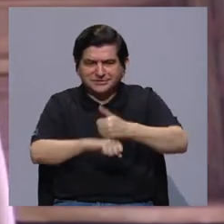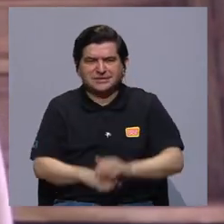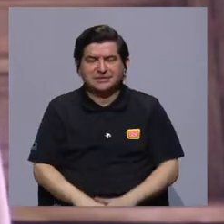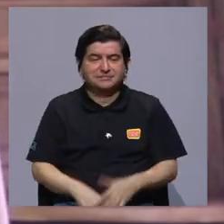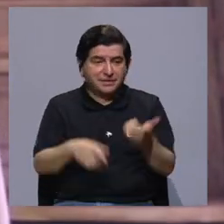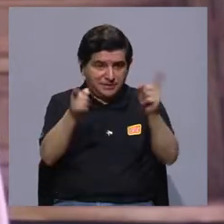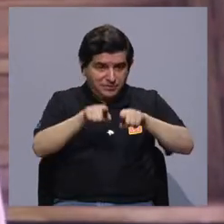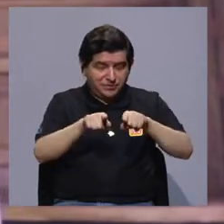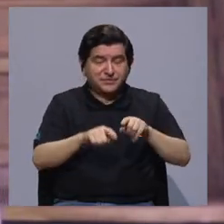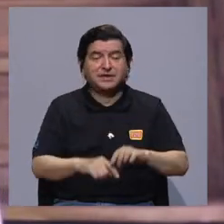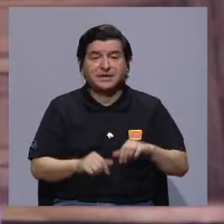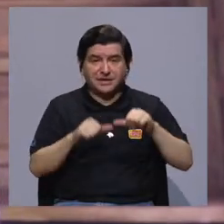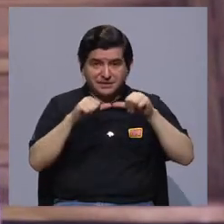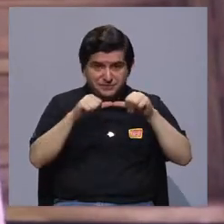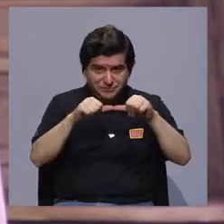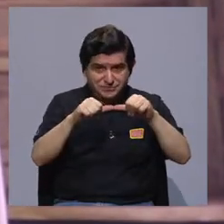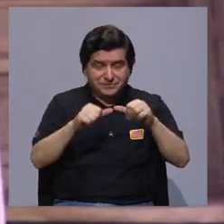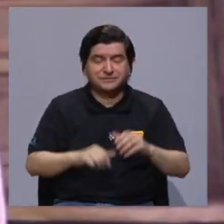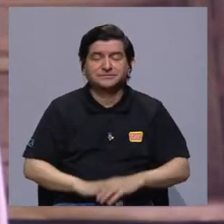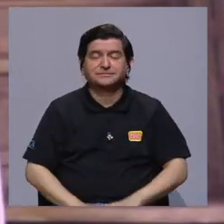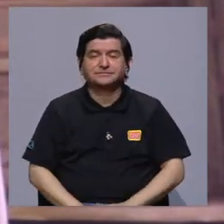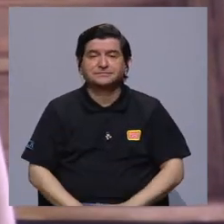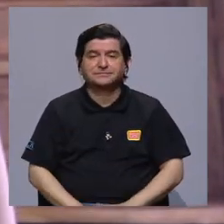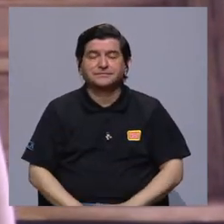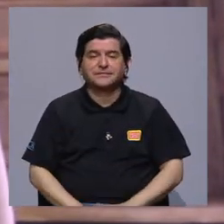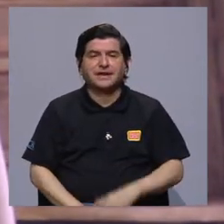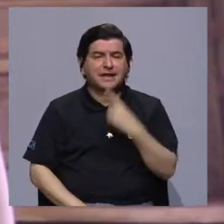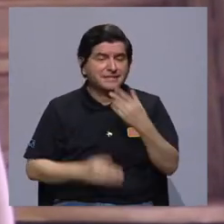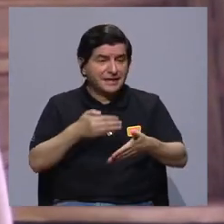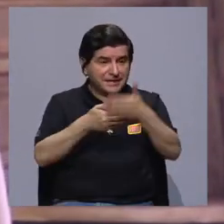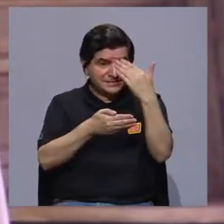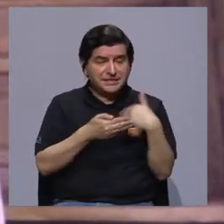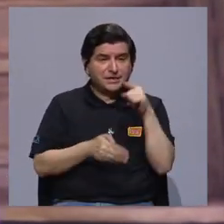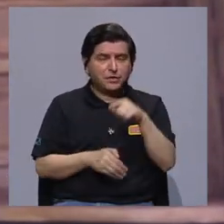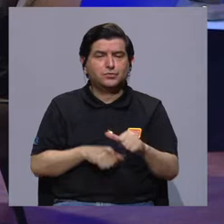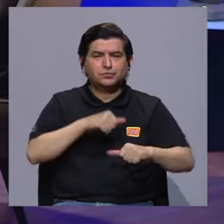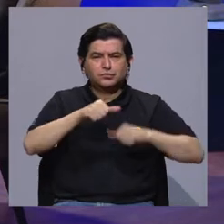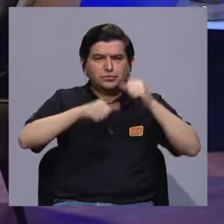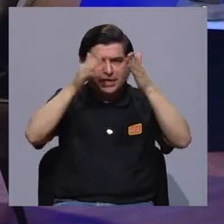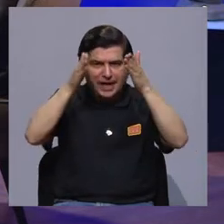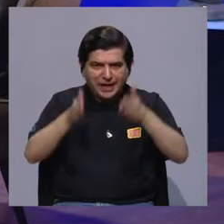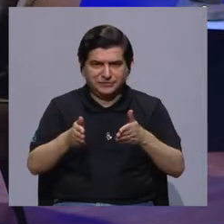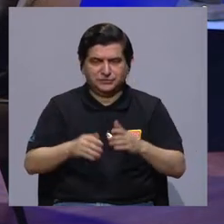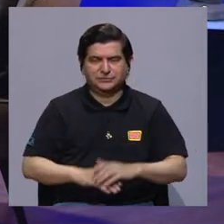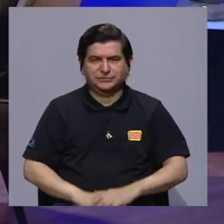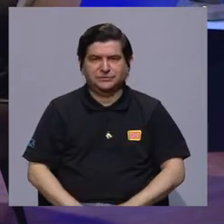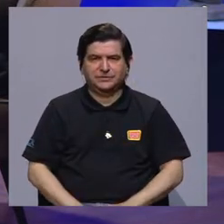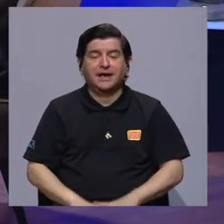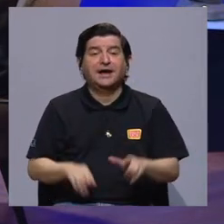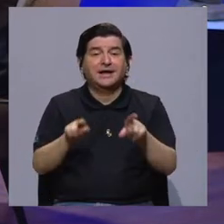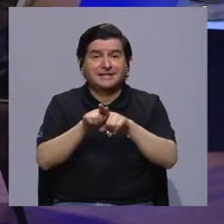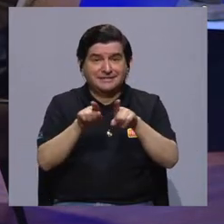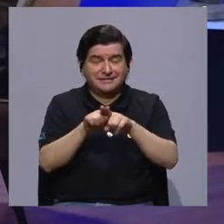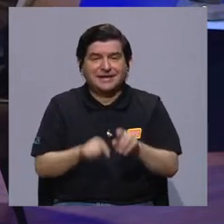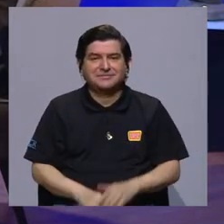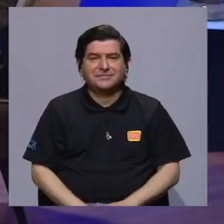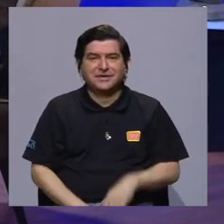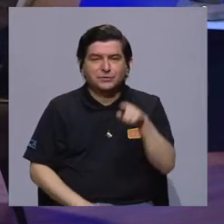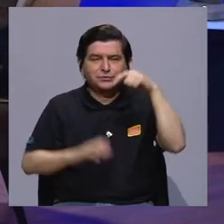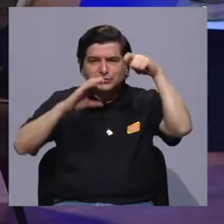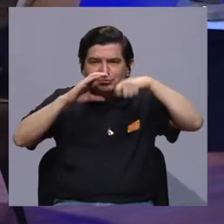esta aproximación. Ya lo dijimos, Carolina. Usted es antropóloga y también